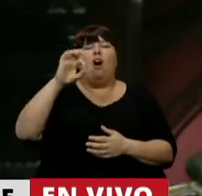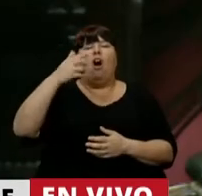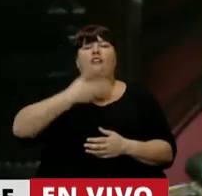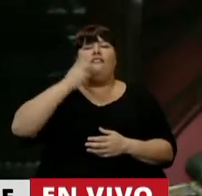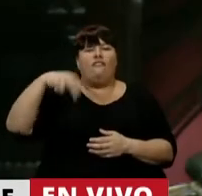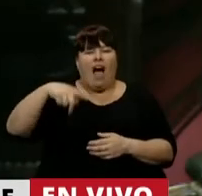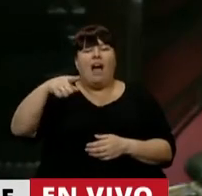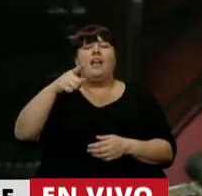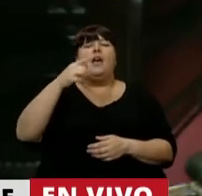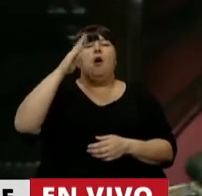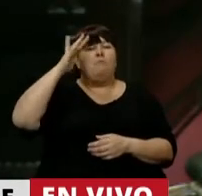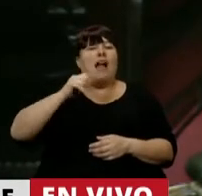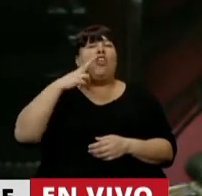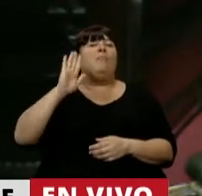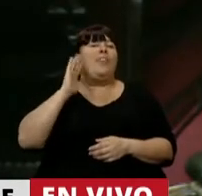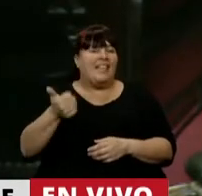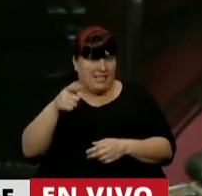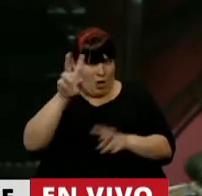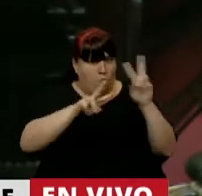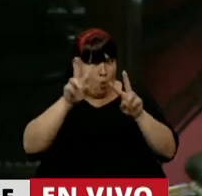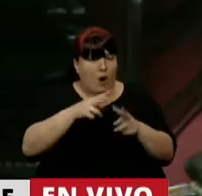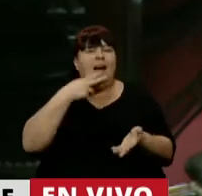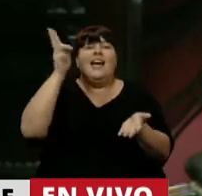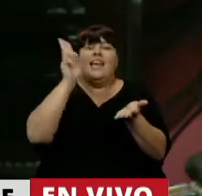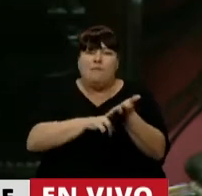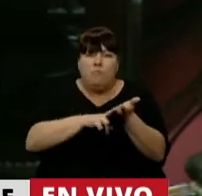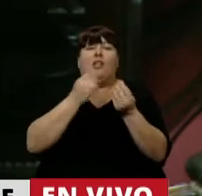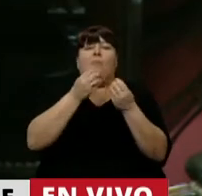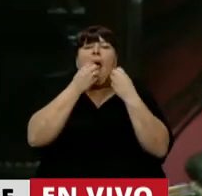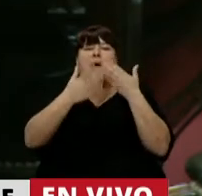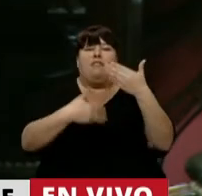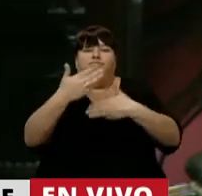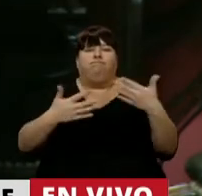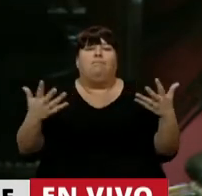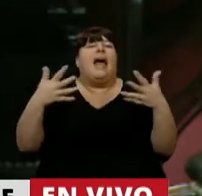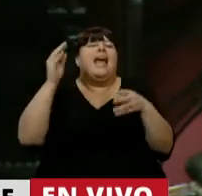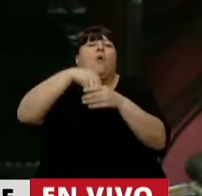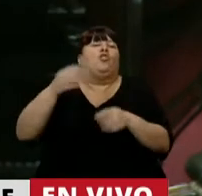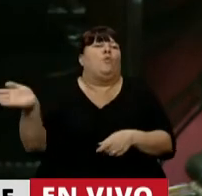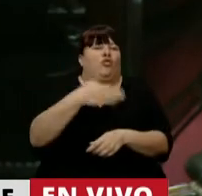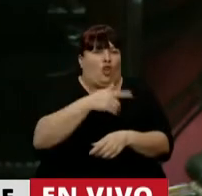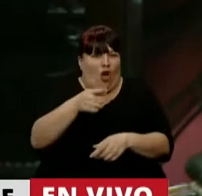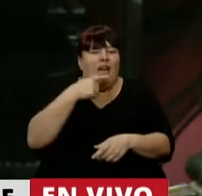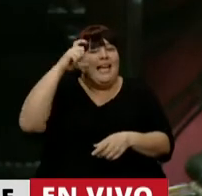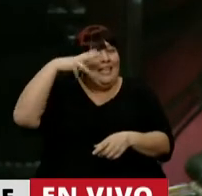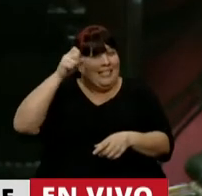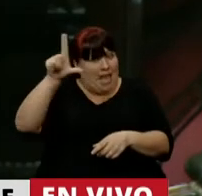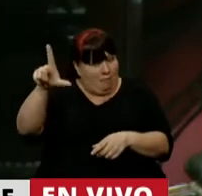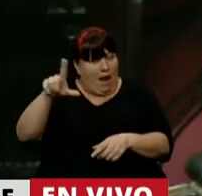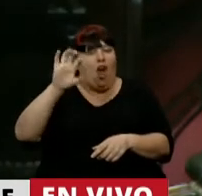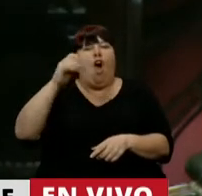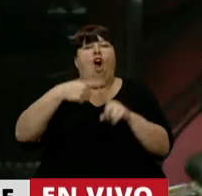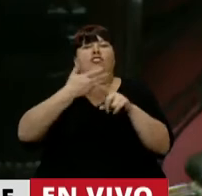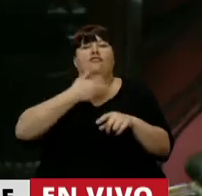marzo del 2016, lo pueden buscar, tributación para un crecimiento inclusivo. Dice la Cepal y